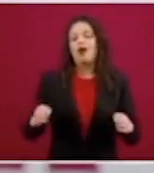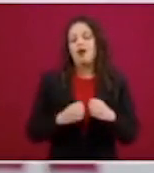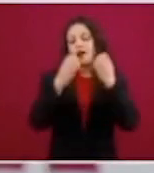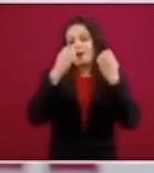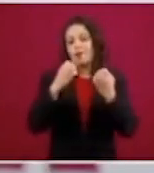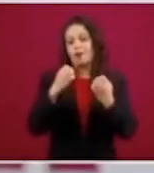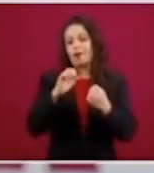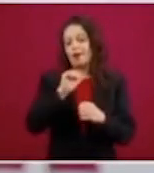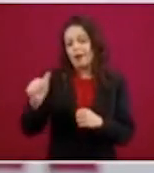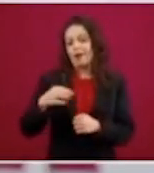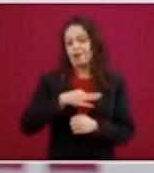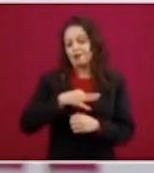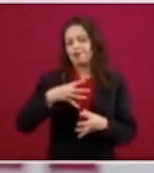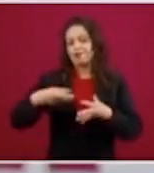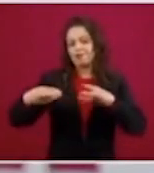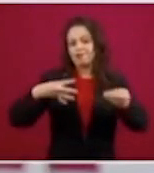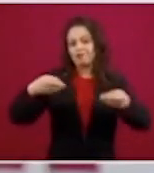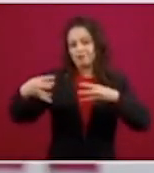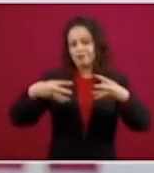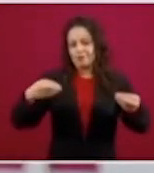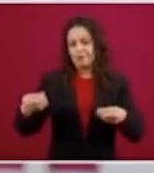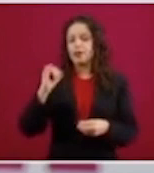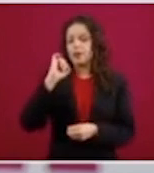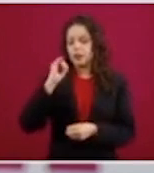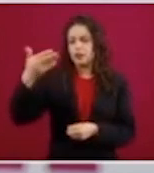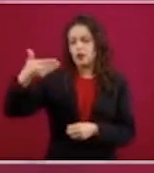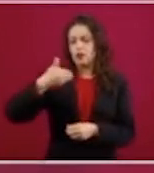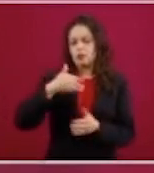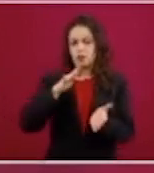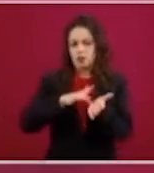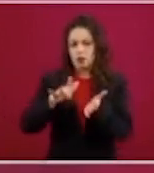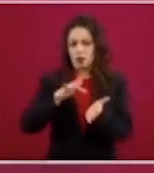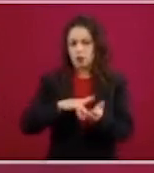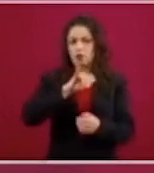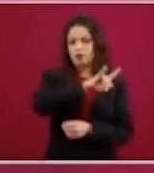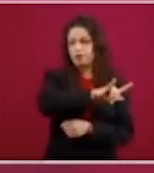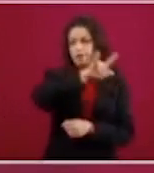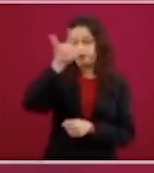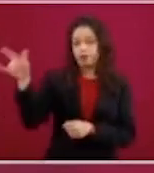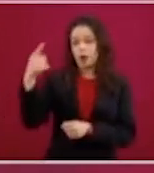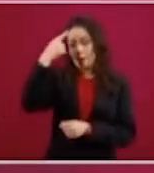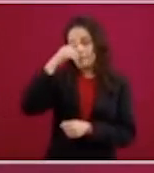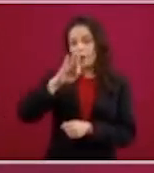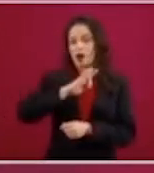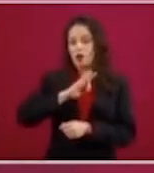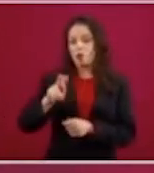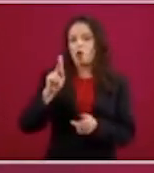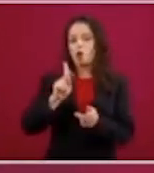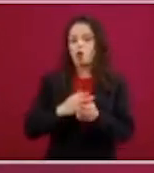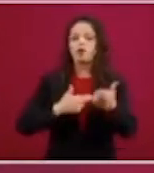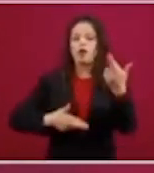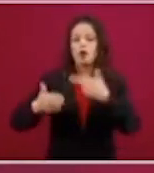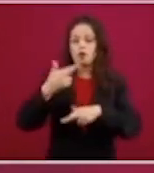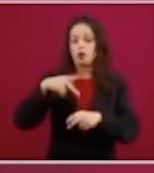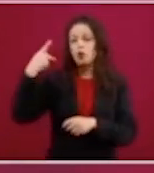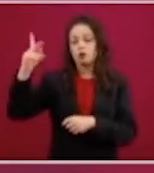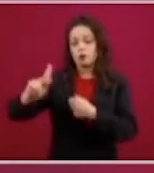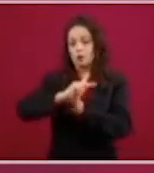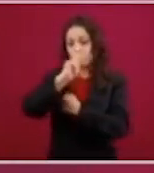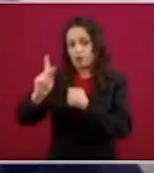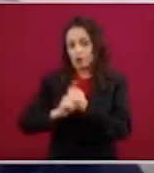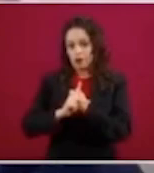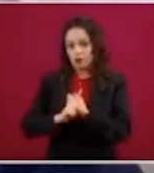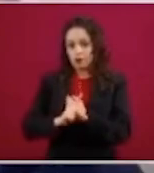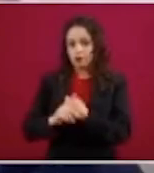que nos piden apoyo, sobre todo por vía aérea, para regresar a sus países. Y cuando su país lo acepta, nosotros lo